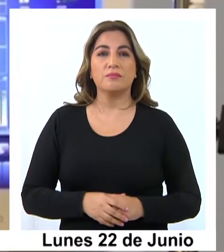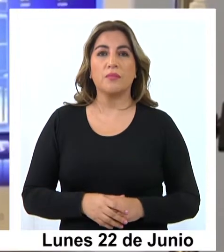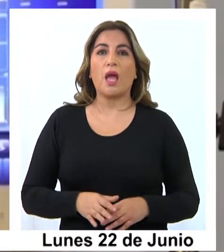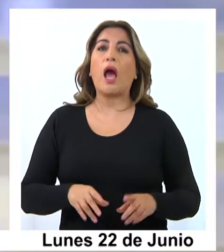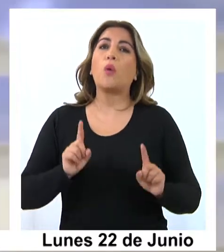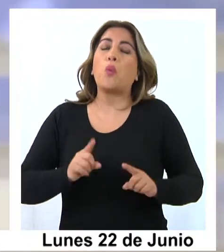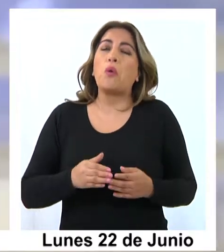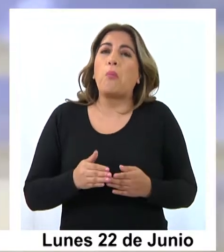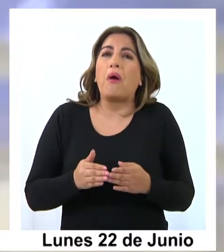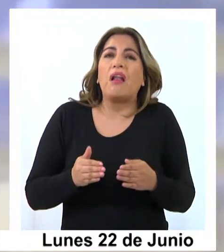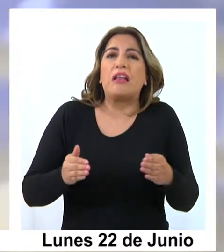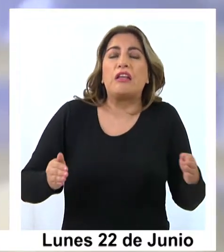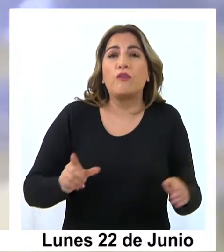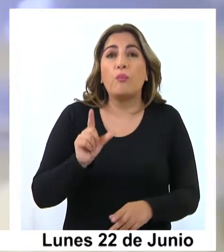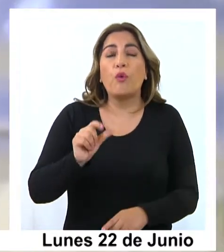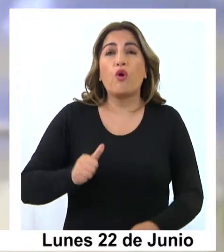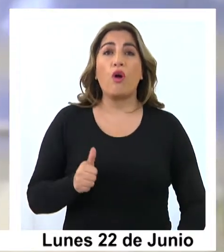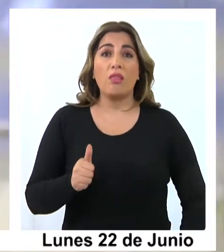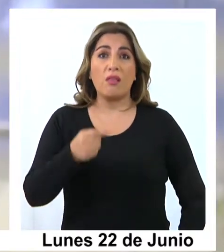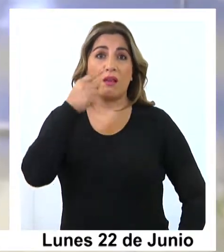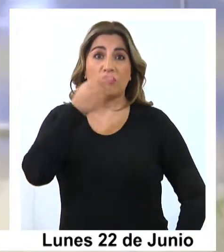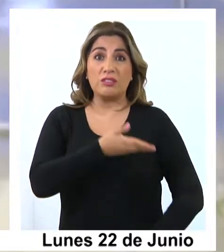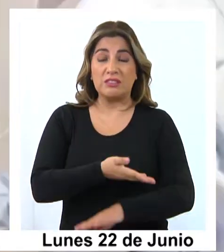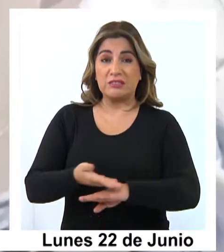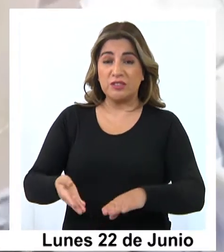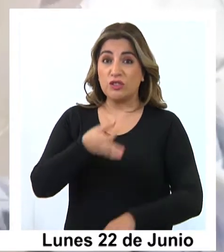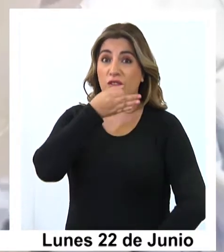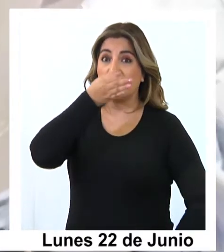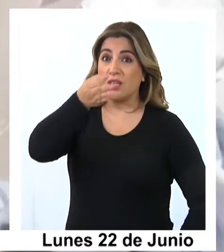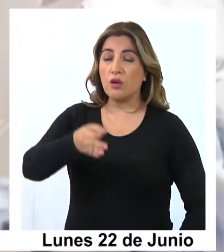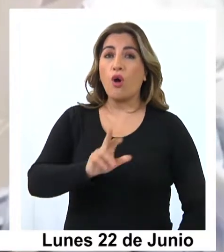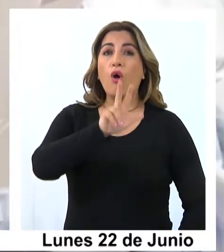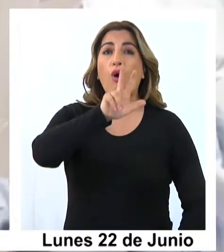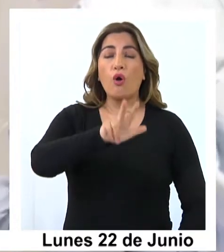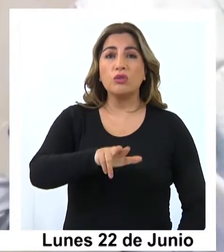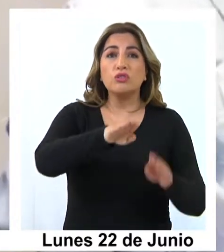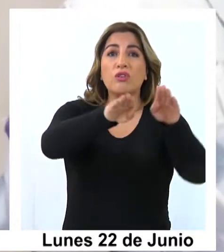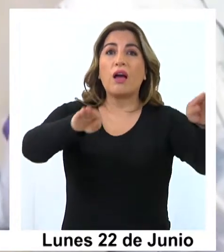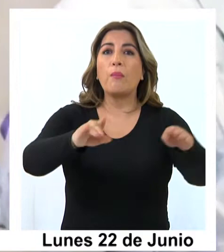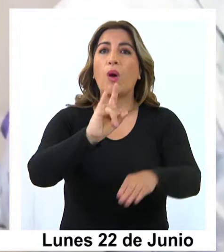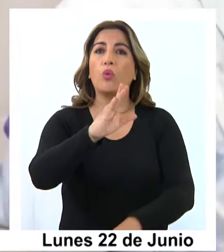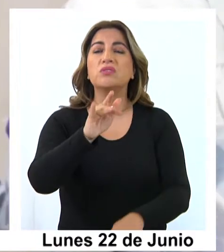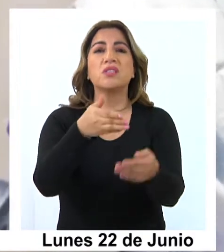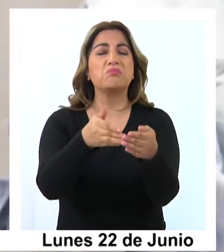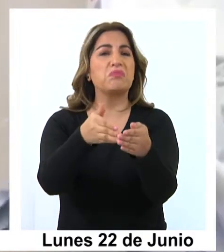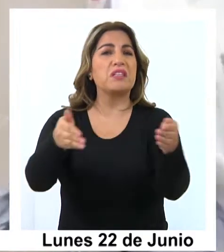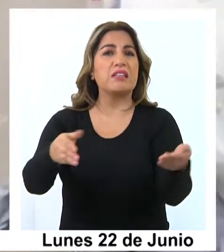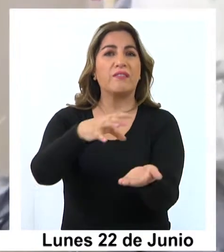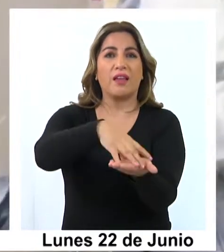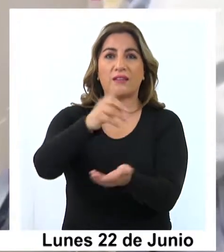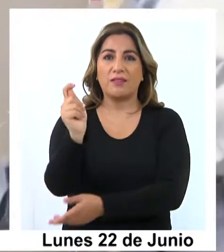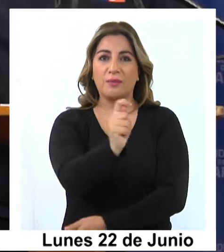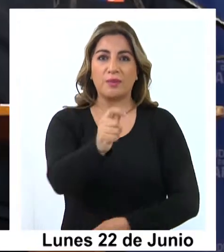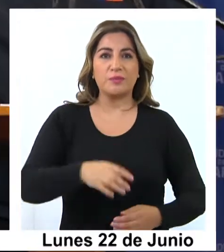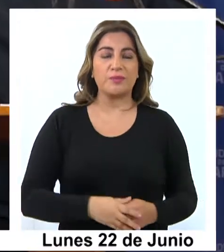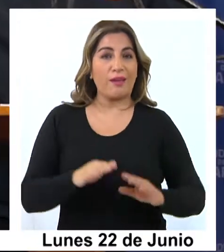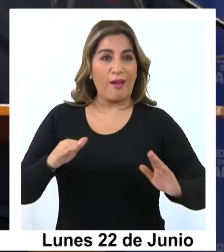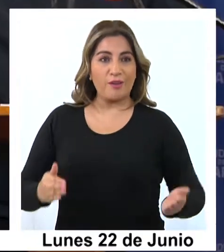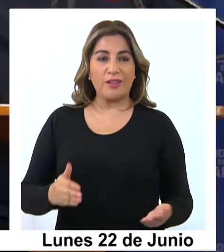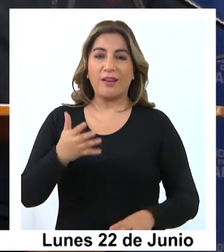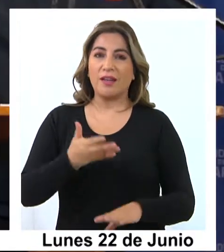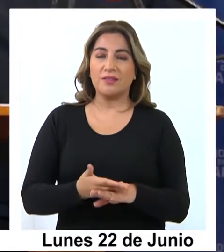holgura, según manifestó el director del Servicio de Salud, de 8 camas críticas disponibles en Tarapacá. En este minuto